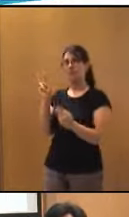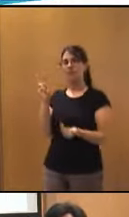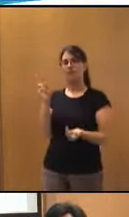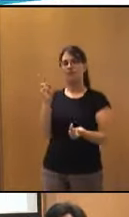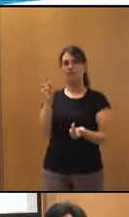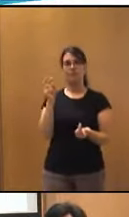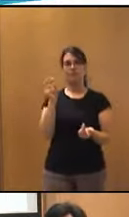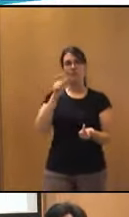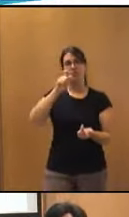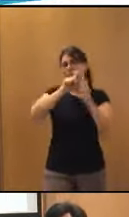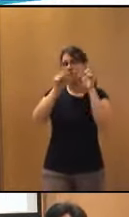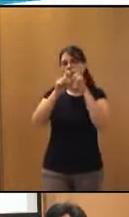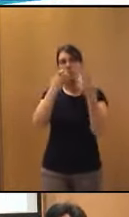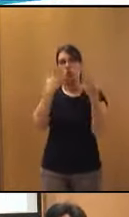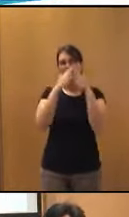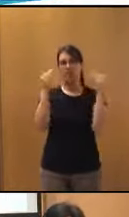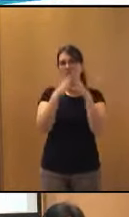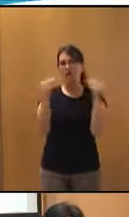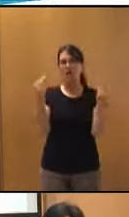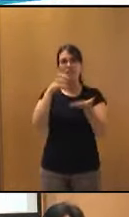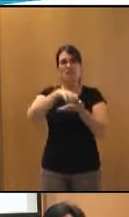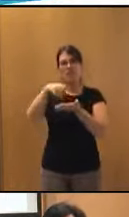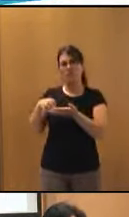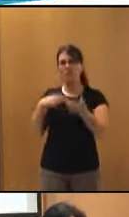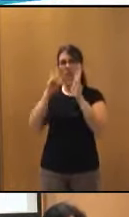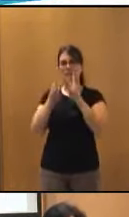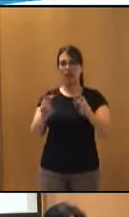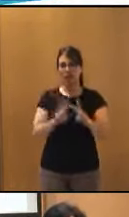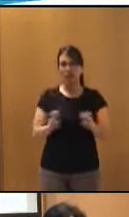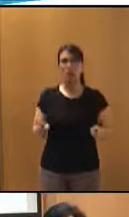se encuentran desde universidades, centros de investigación,